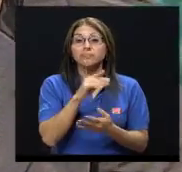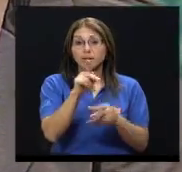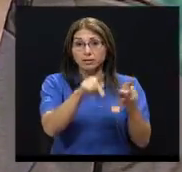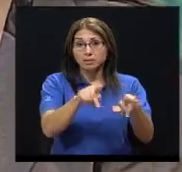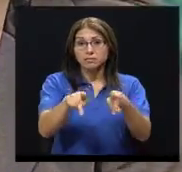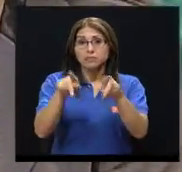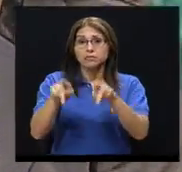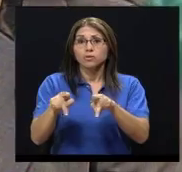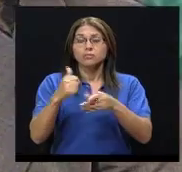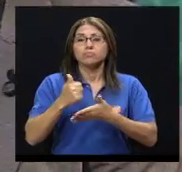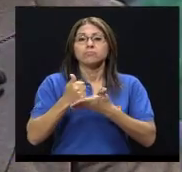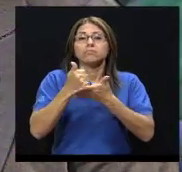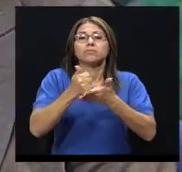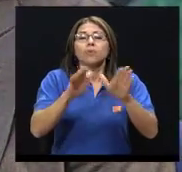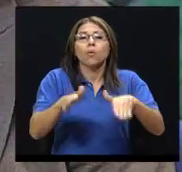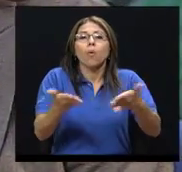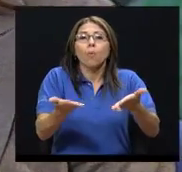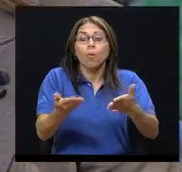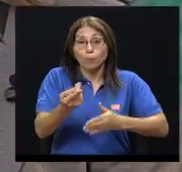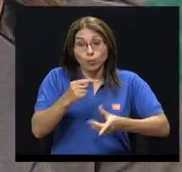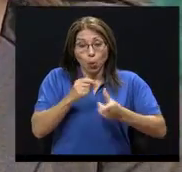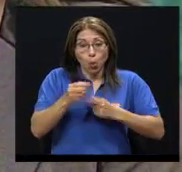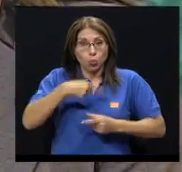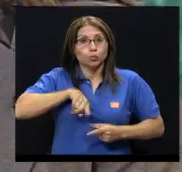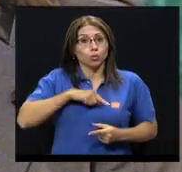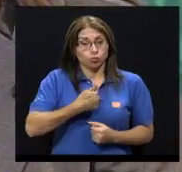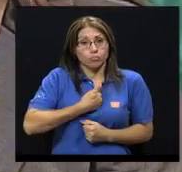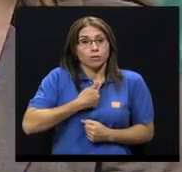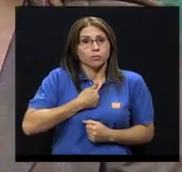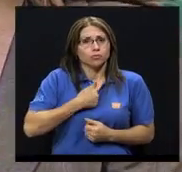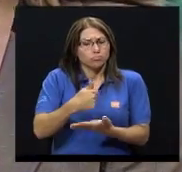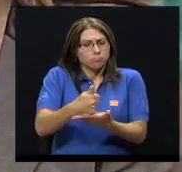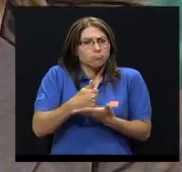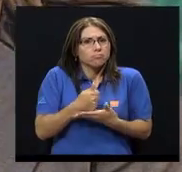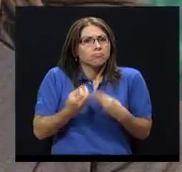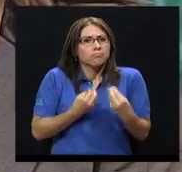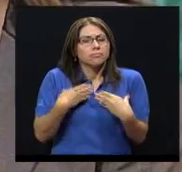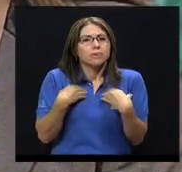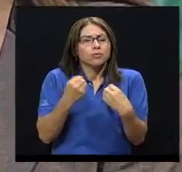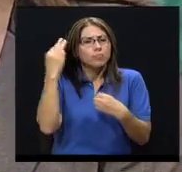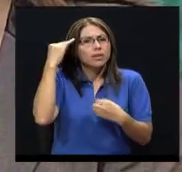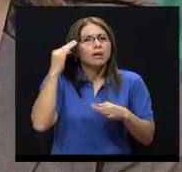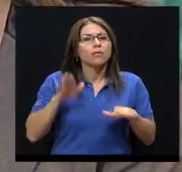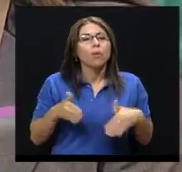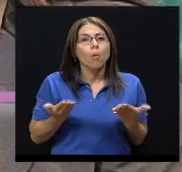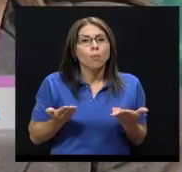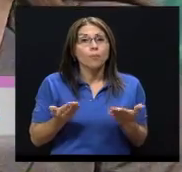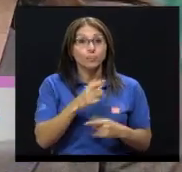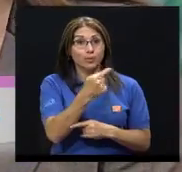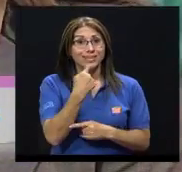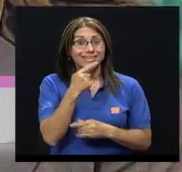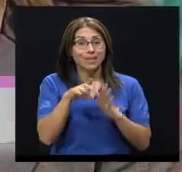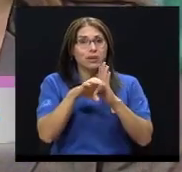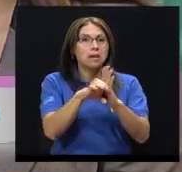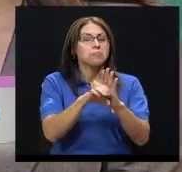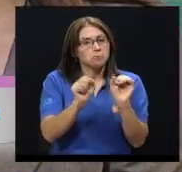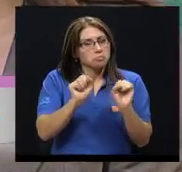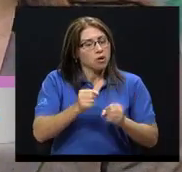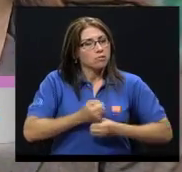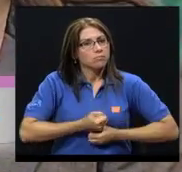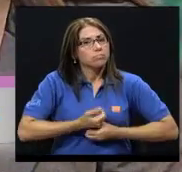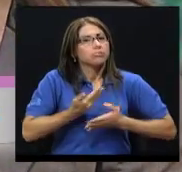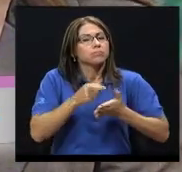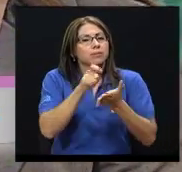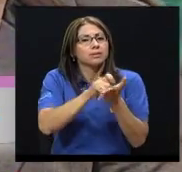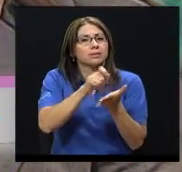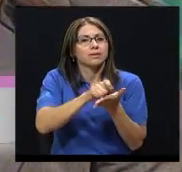ayudar a estas personas o ayudarnos incluso a nosotros y a nosotras mismas a tener una buena salud mental. Hablábamos del ejemplo que usted nos mencionaba de